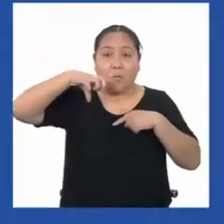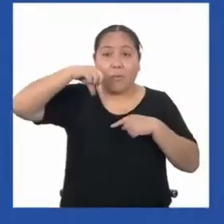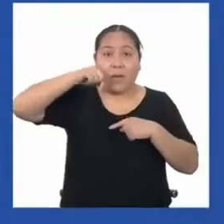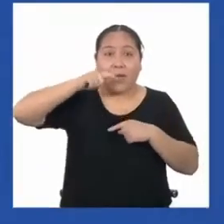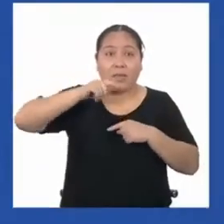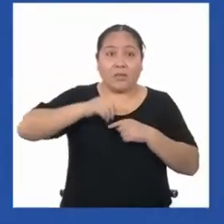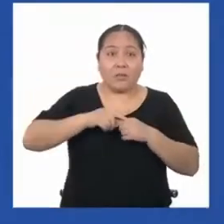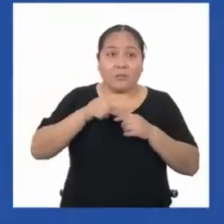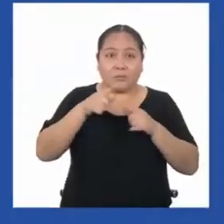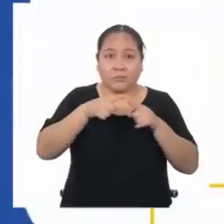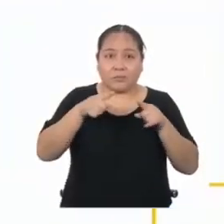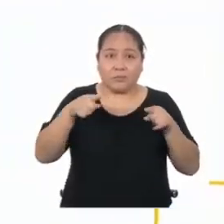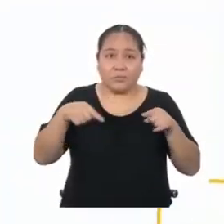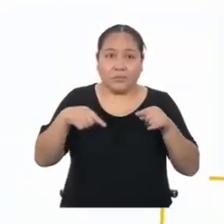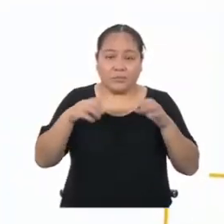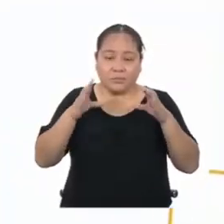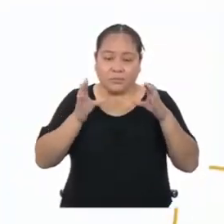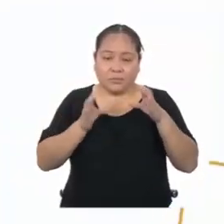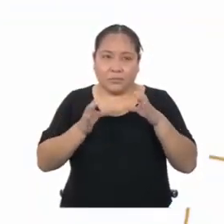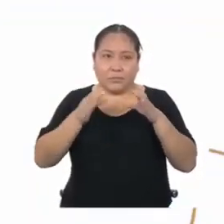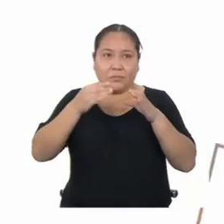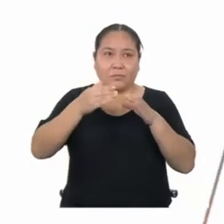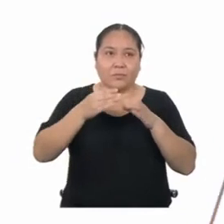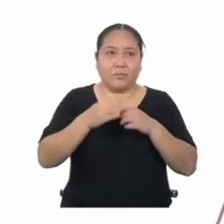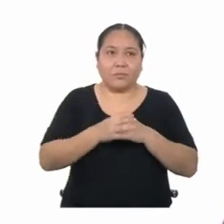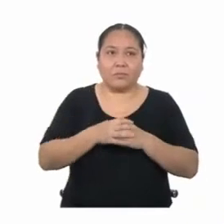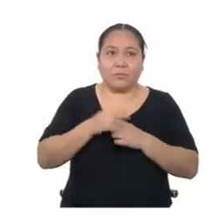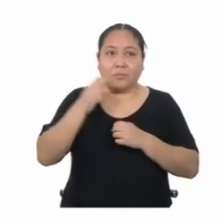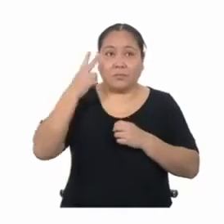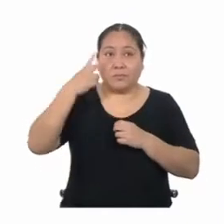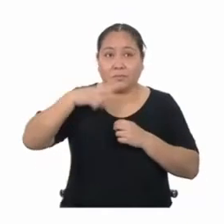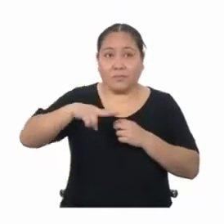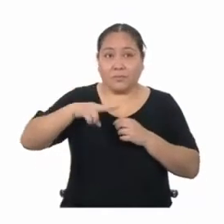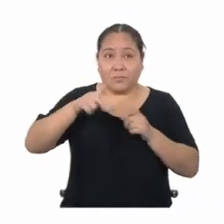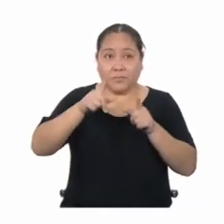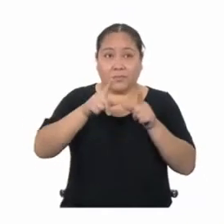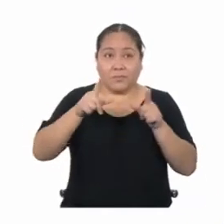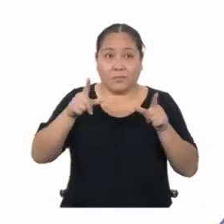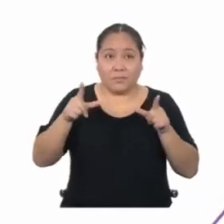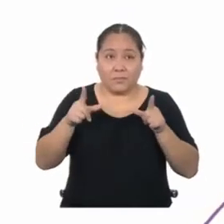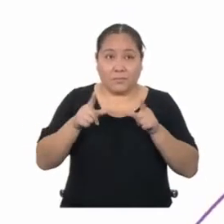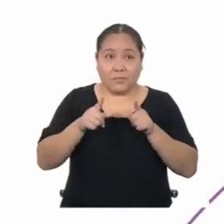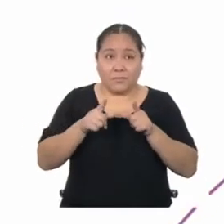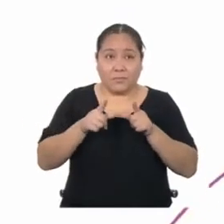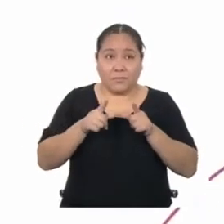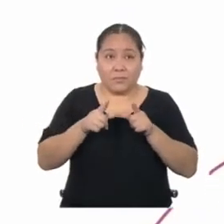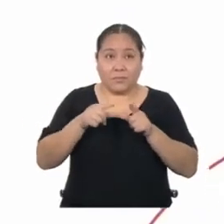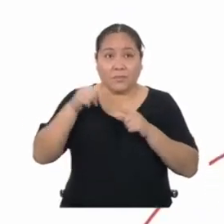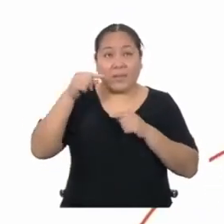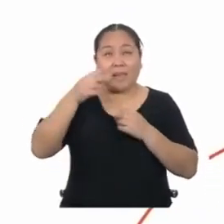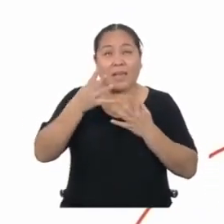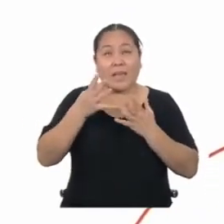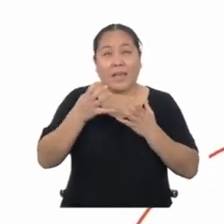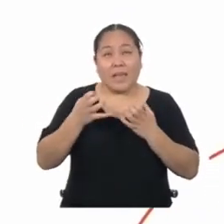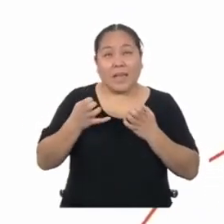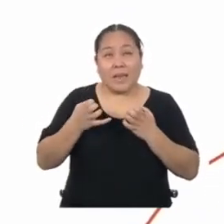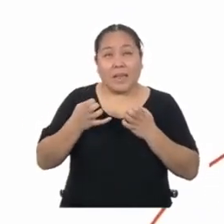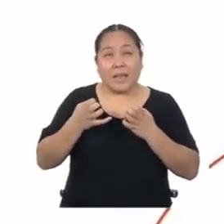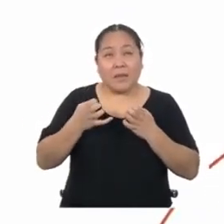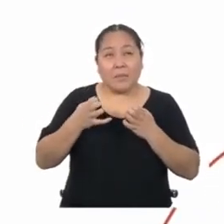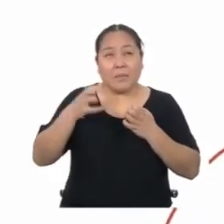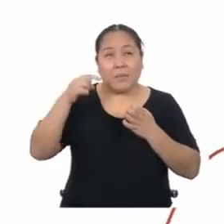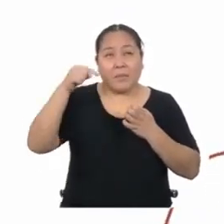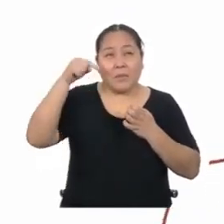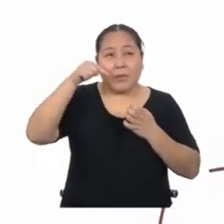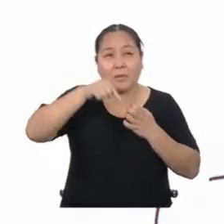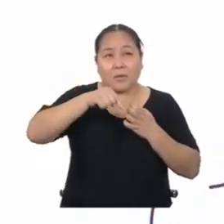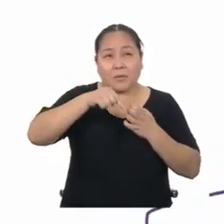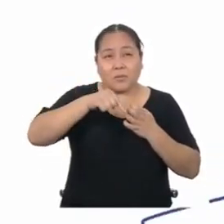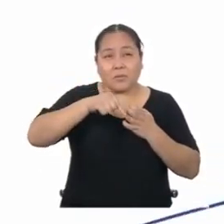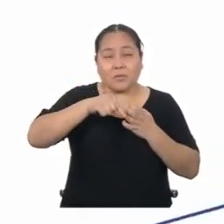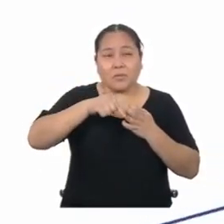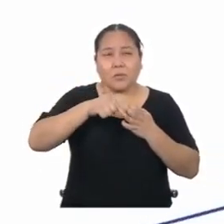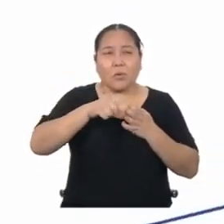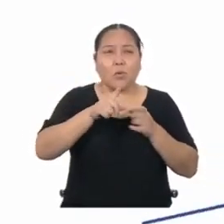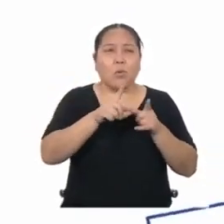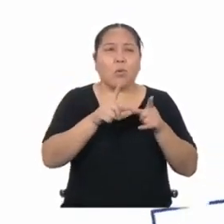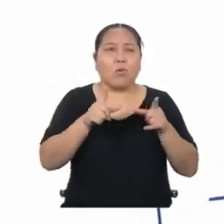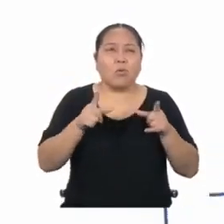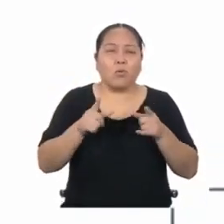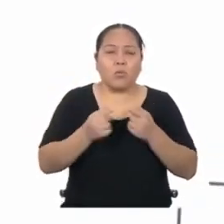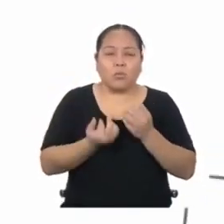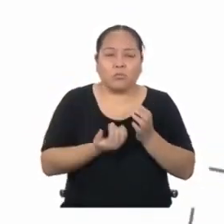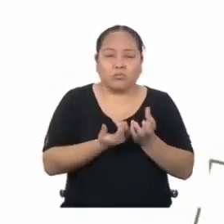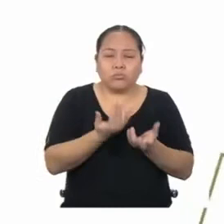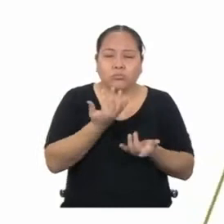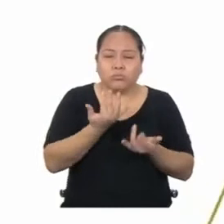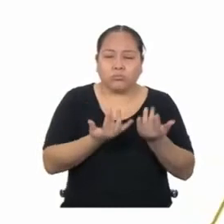siguientes formas. ¿Ven las áreas asombradas? Nosotros queremos sembrar ahí algunas hierbas y verduras como una especie